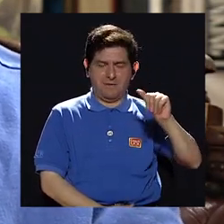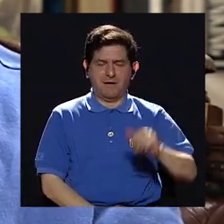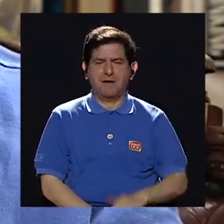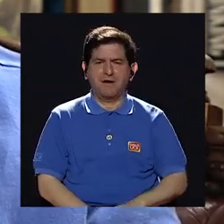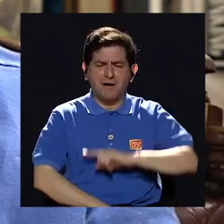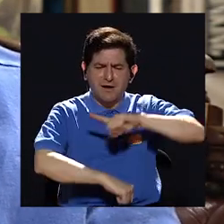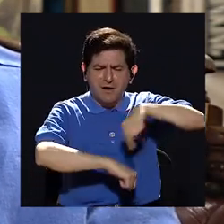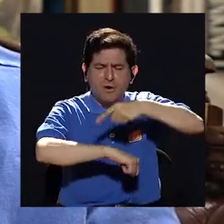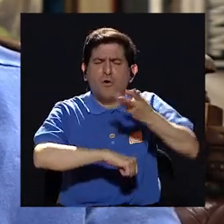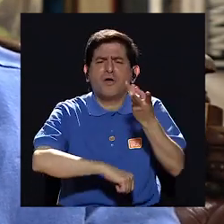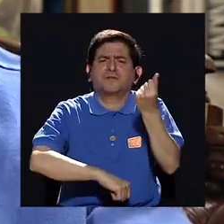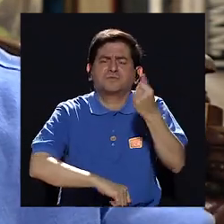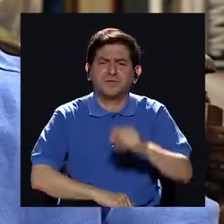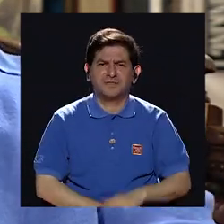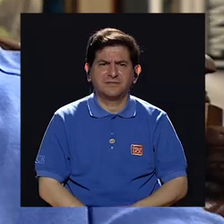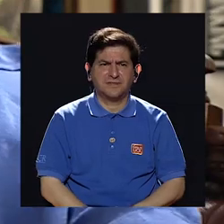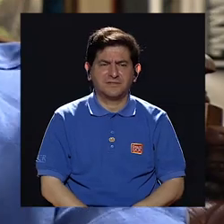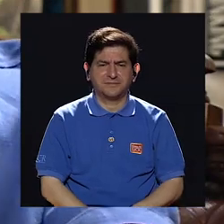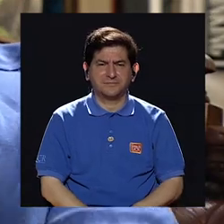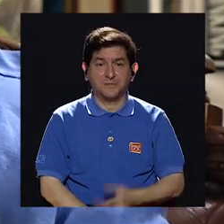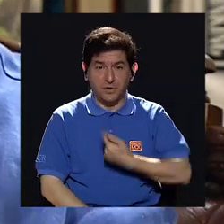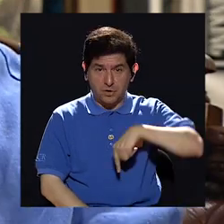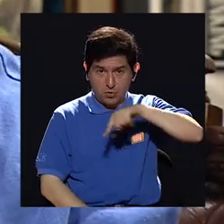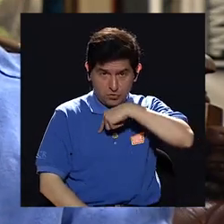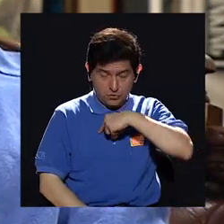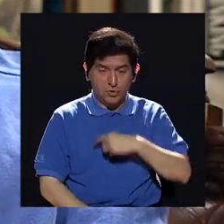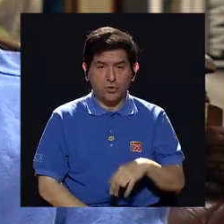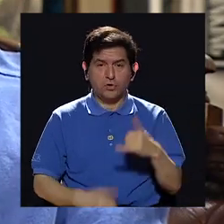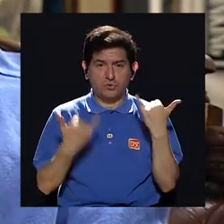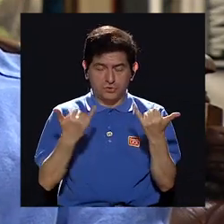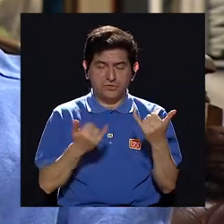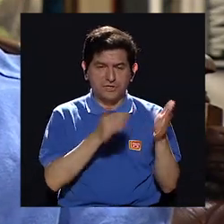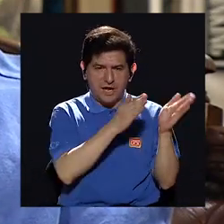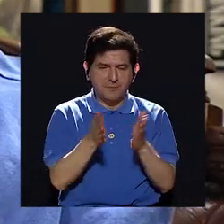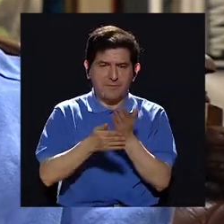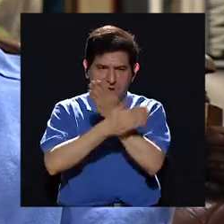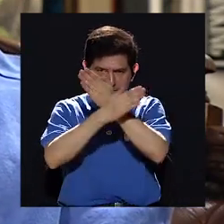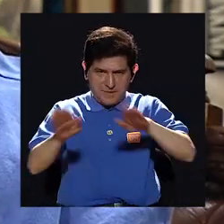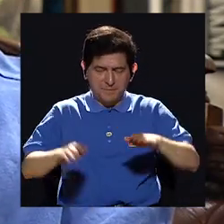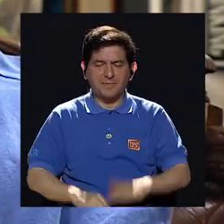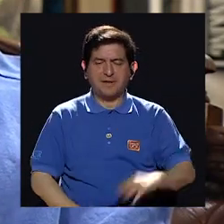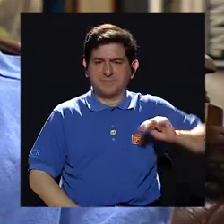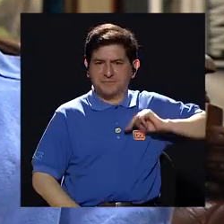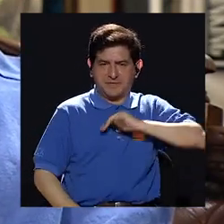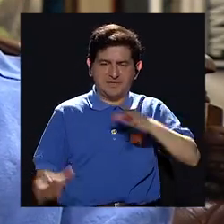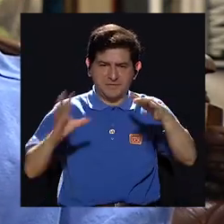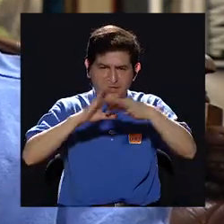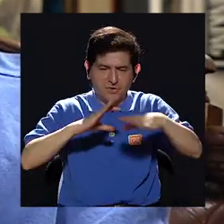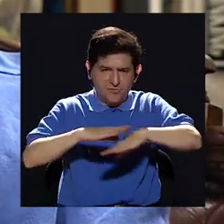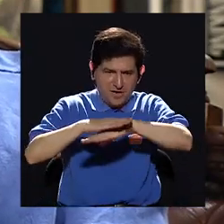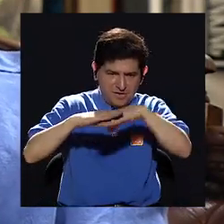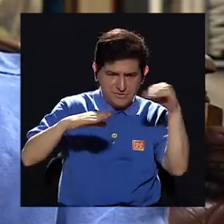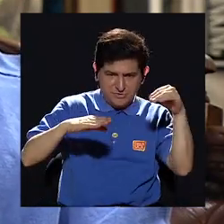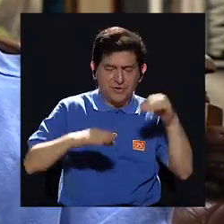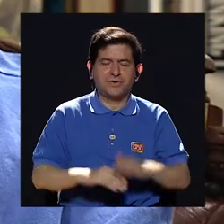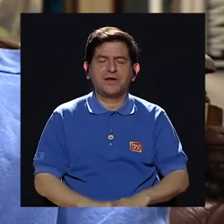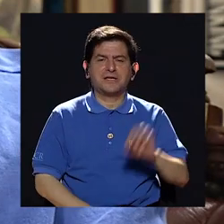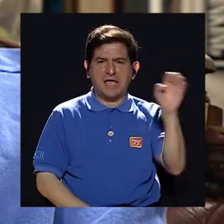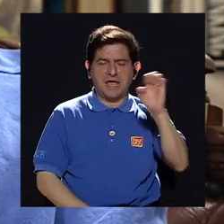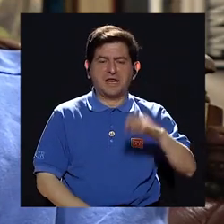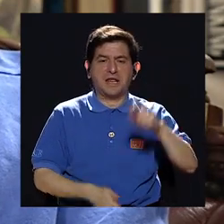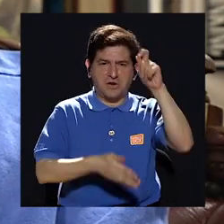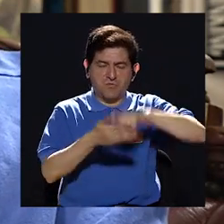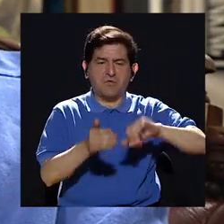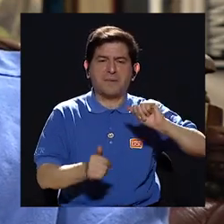¿cuántas horas duró Don Oscar? pero vamos a ver nosotros entregamos el plan de paz la cancillería de Costa Rica en enero y se